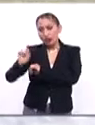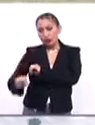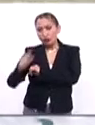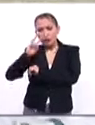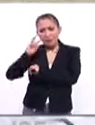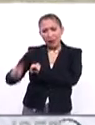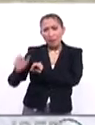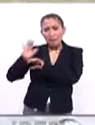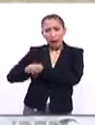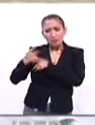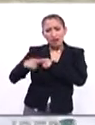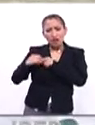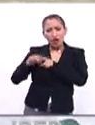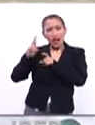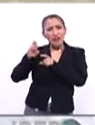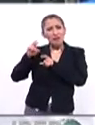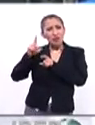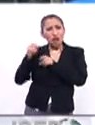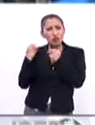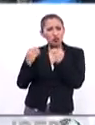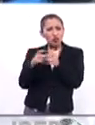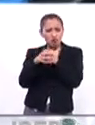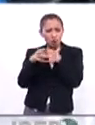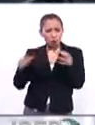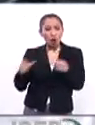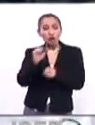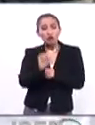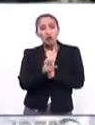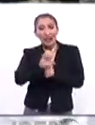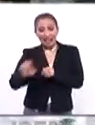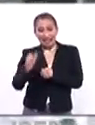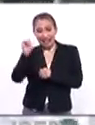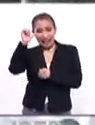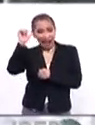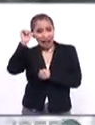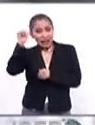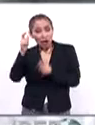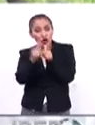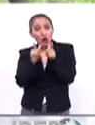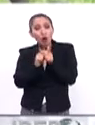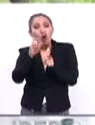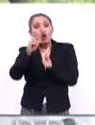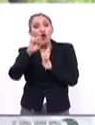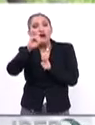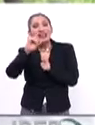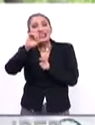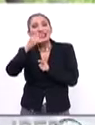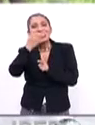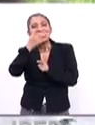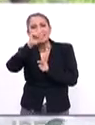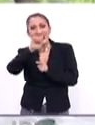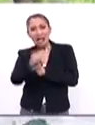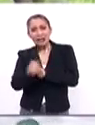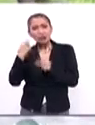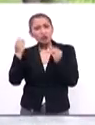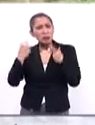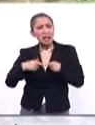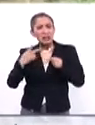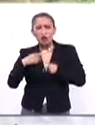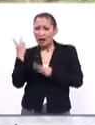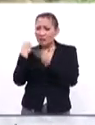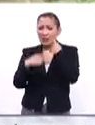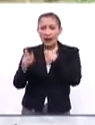protagoniza los flujos de refugiados más elevados. En el sudeste asiático, el grupo étnico de los Rohingya protagoniza importantes flujos de